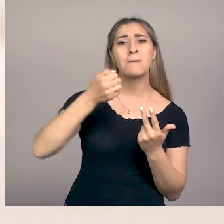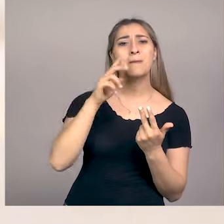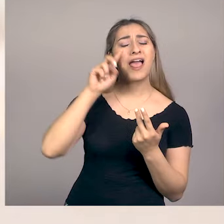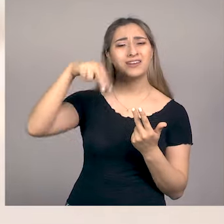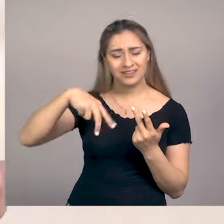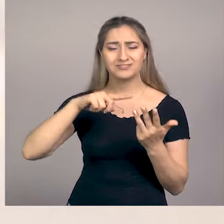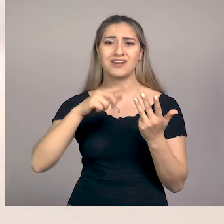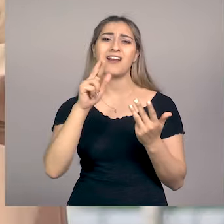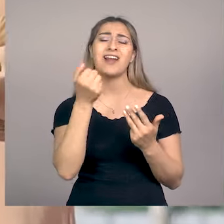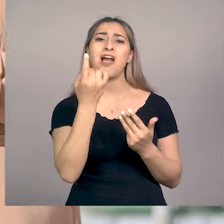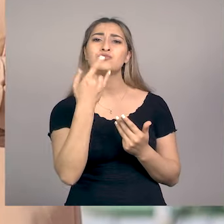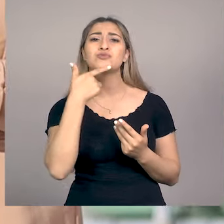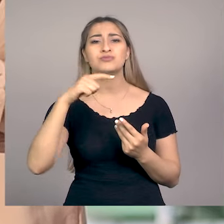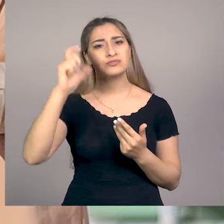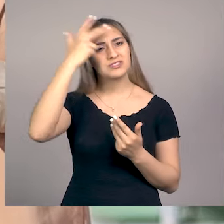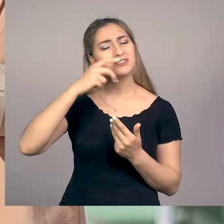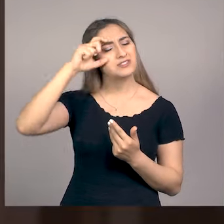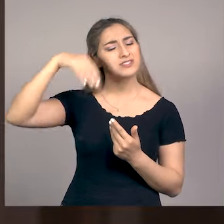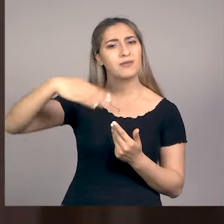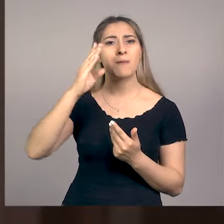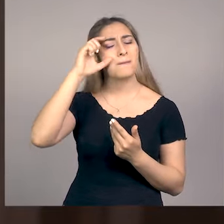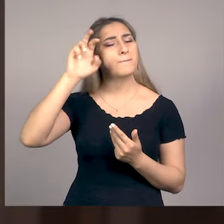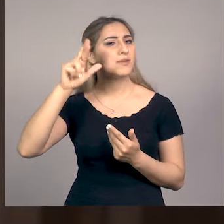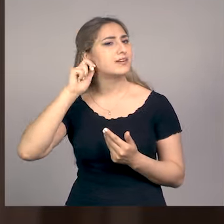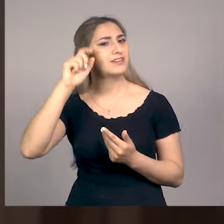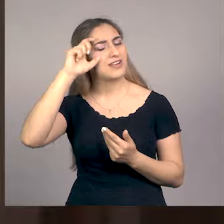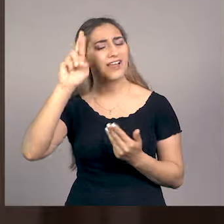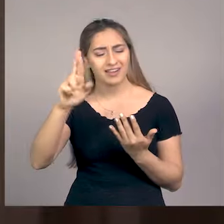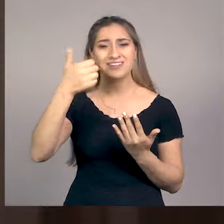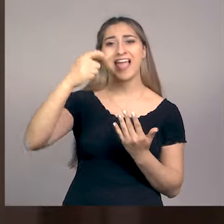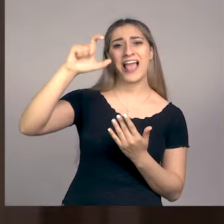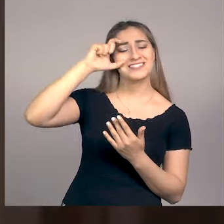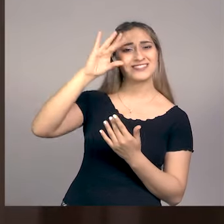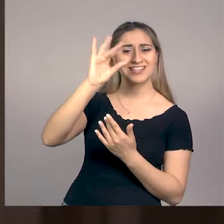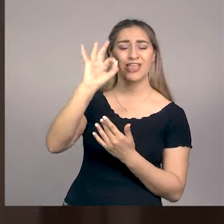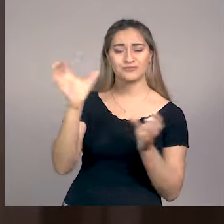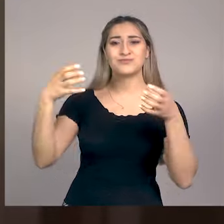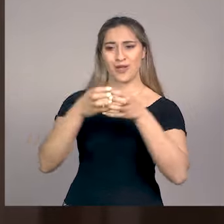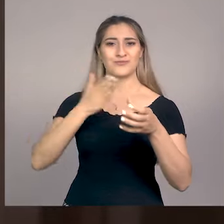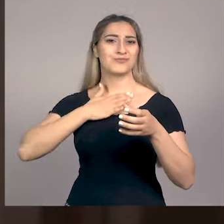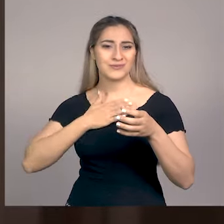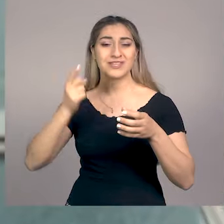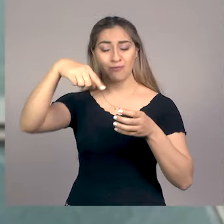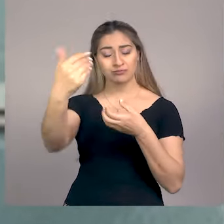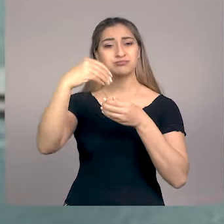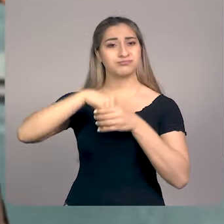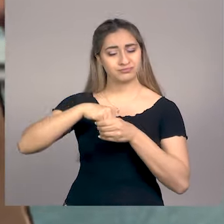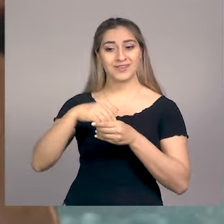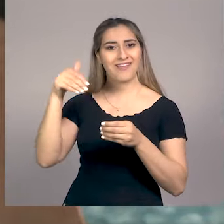Ariel Reuchenberger y Vanessa Acedo son mi equipo. Te invito a que te sumes y nos acompañes contigo.